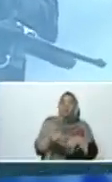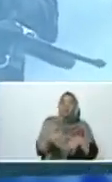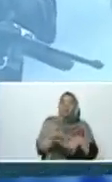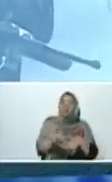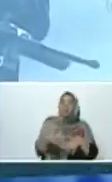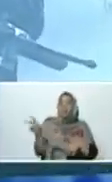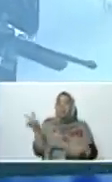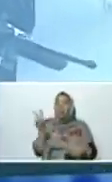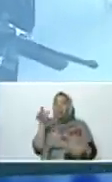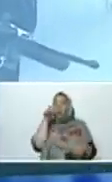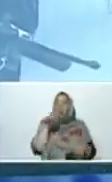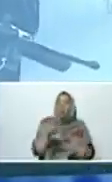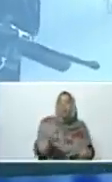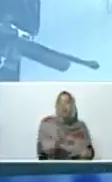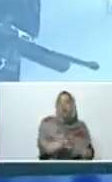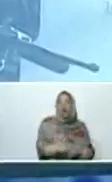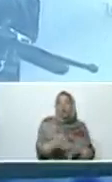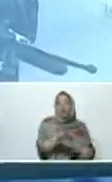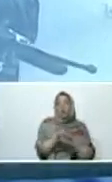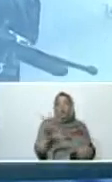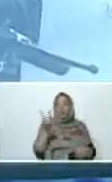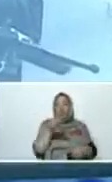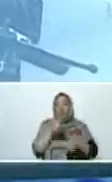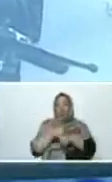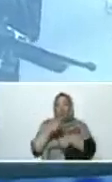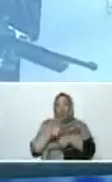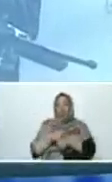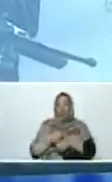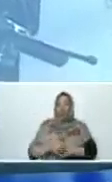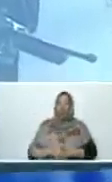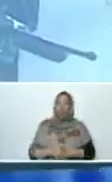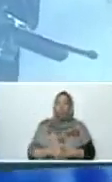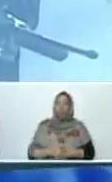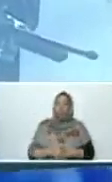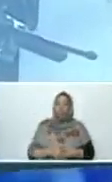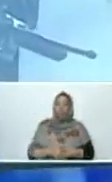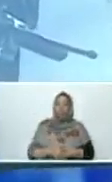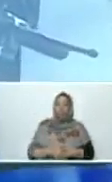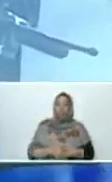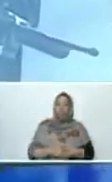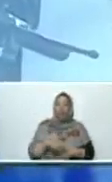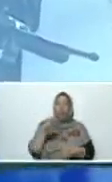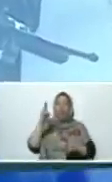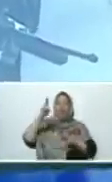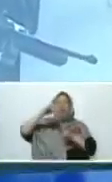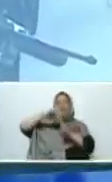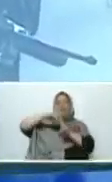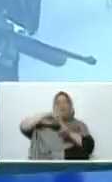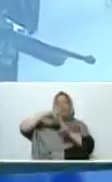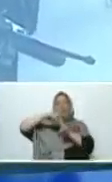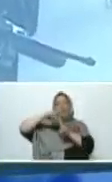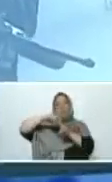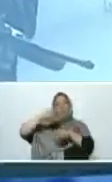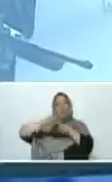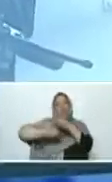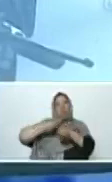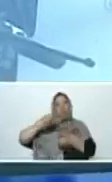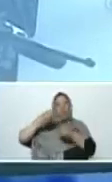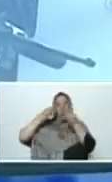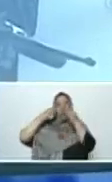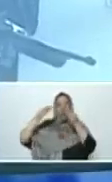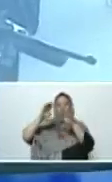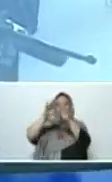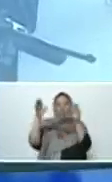El pueblo venezolano. De los trabajadores y trabajadoras. Aquí dice, del Táchira para el mundo. Así es